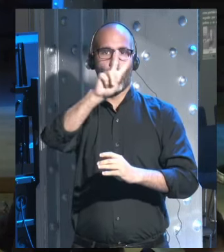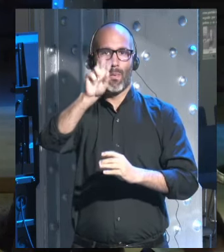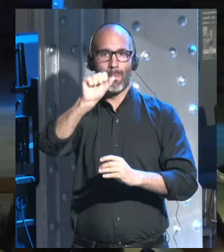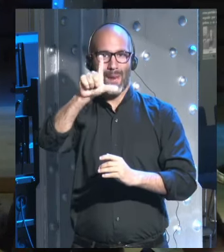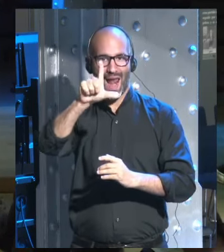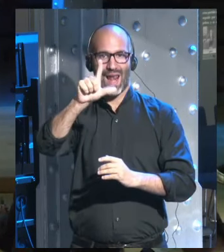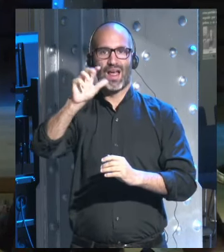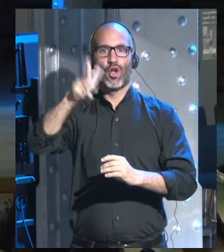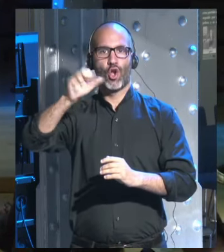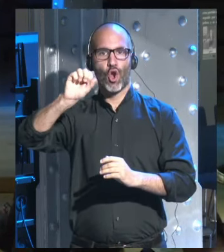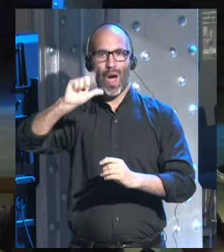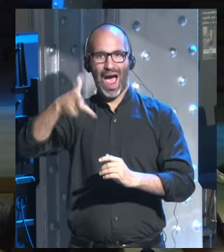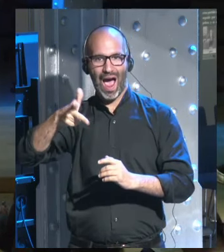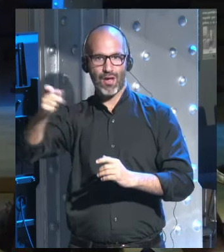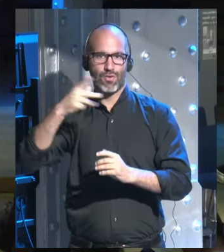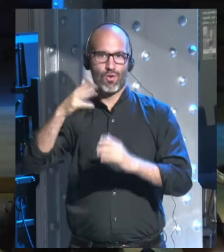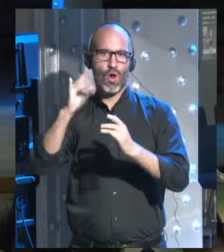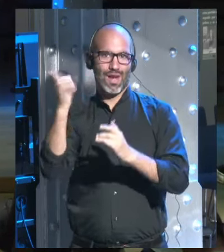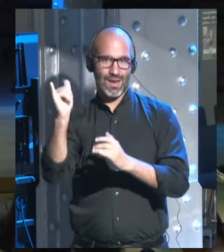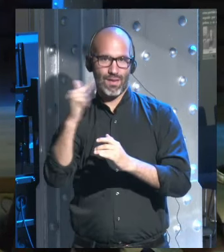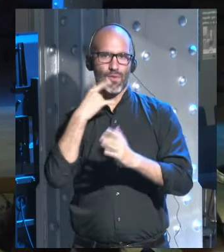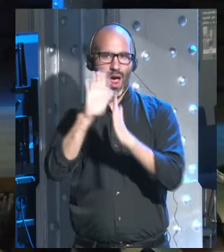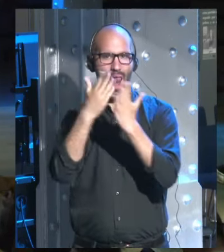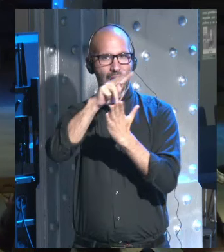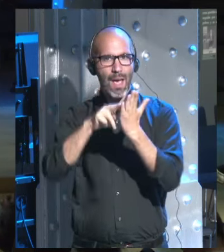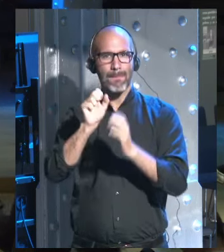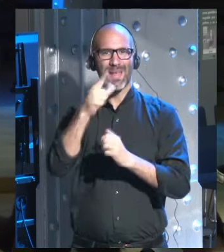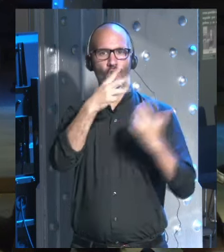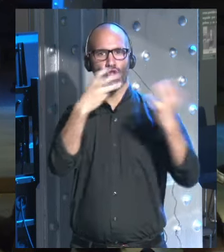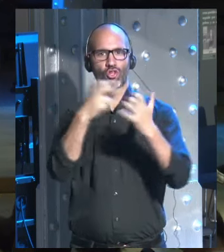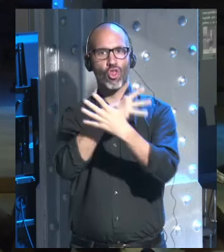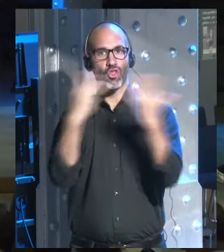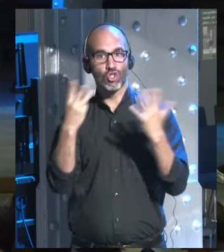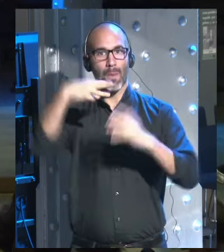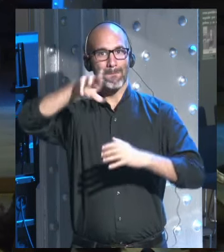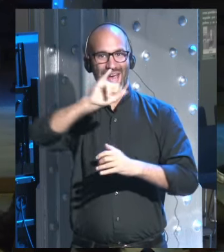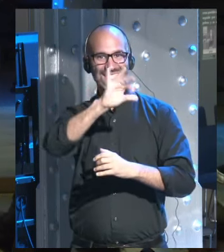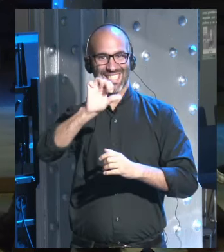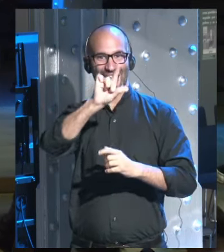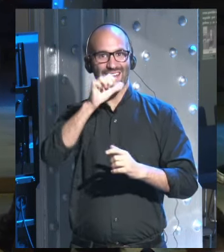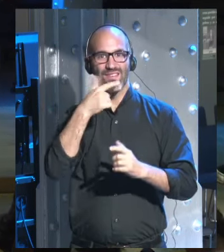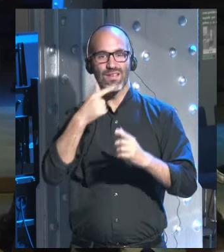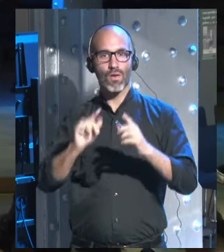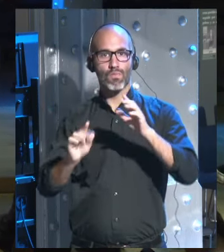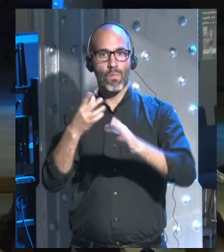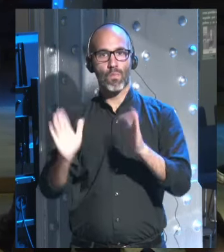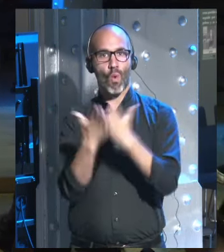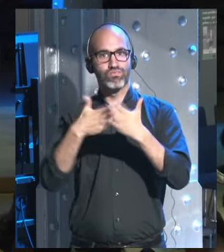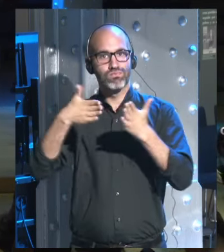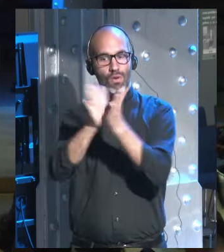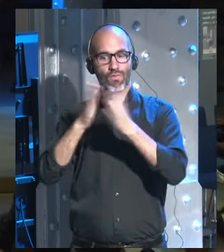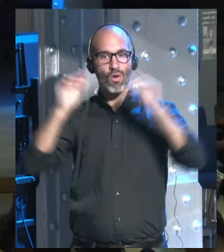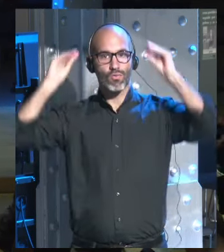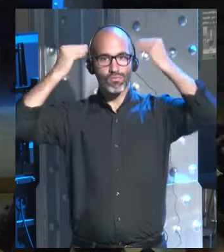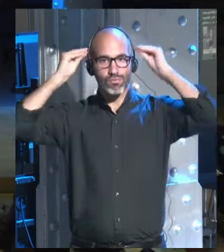para comenzar este Vida en Martes y verán por qué. En 1818 Marisely publicó Frankenstein, el relato de un